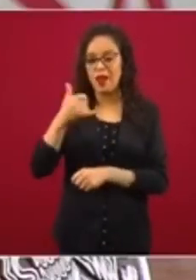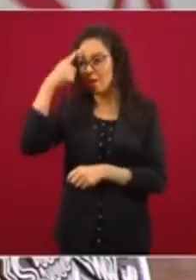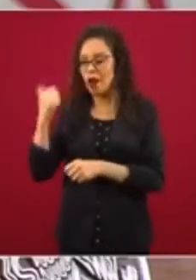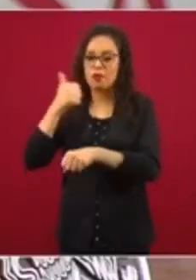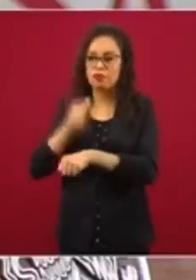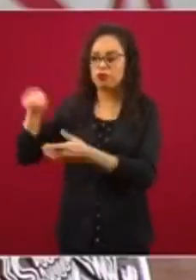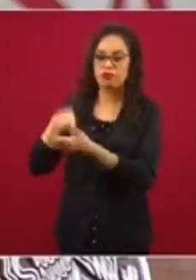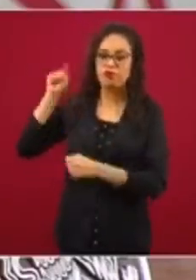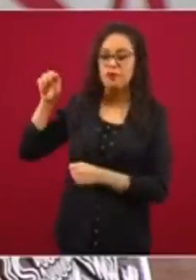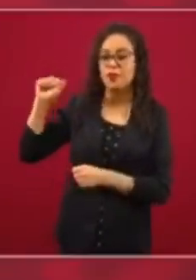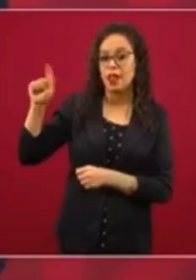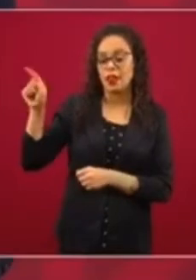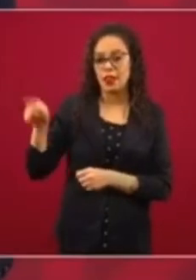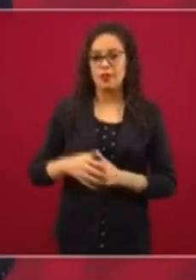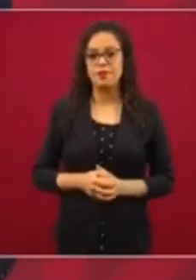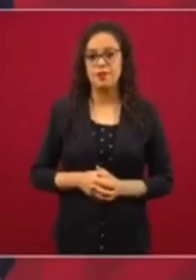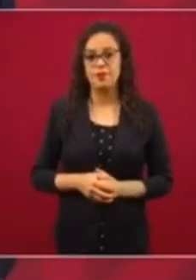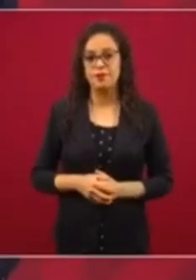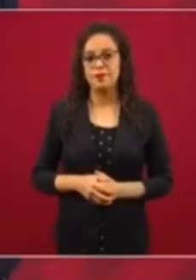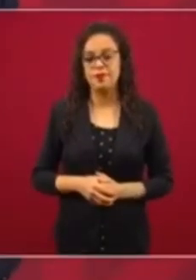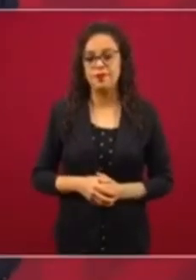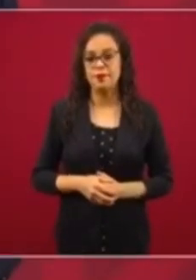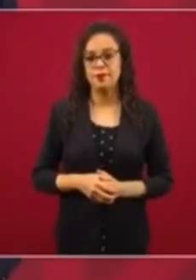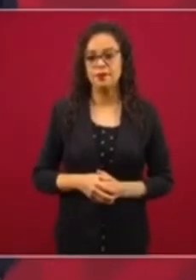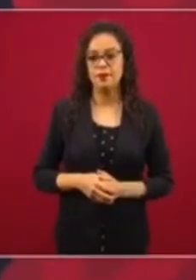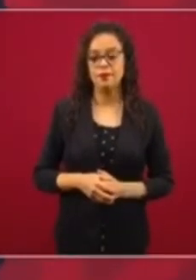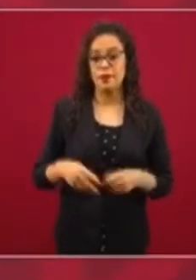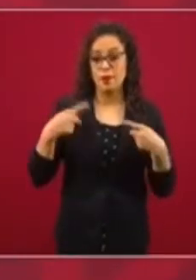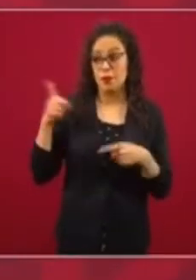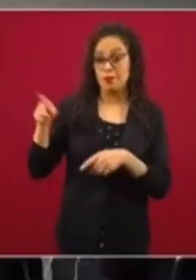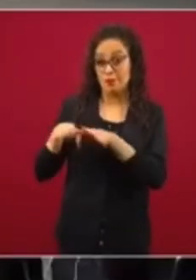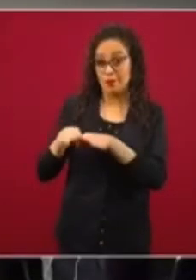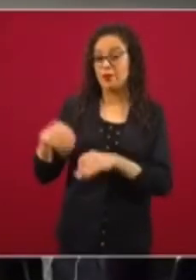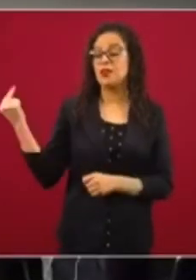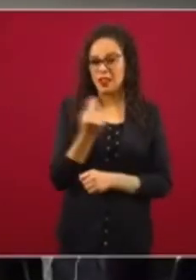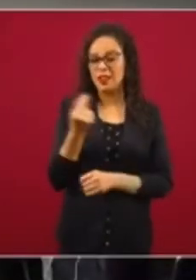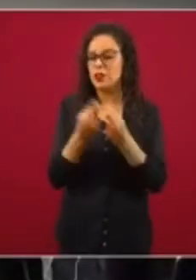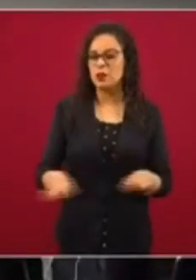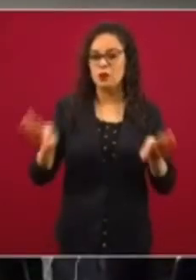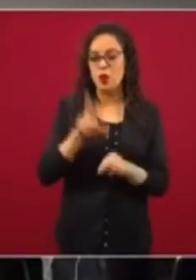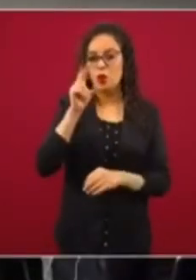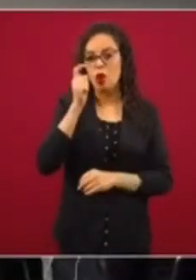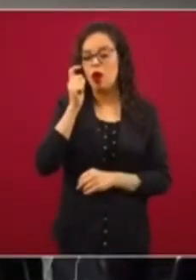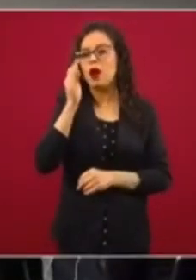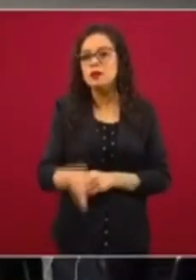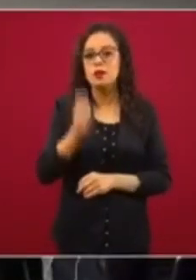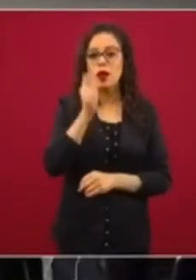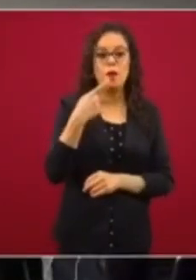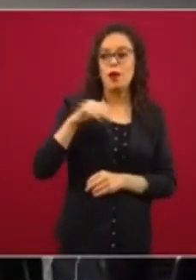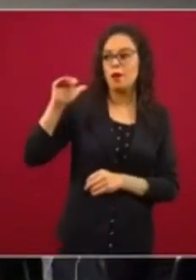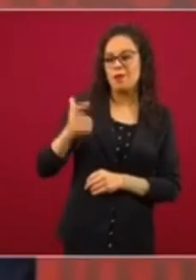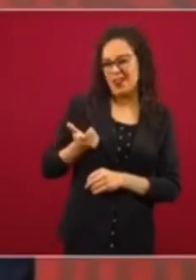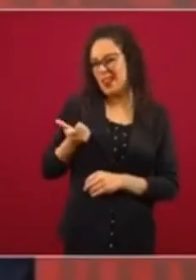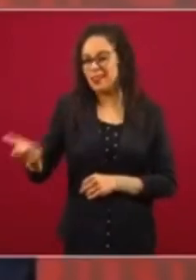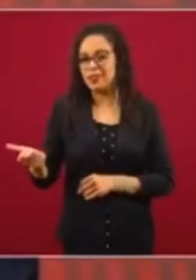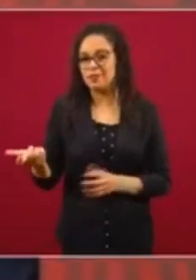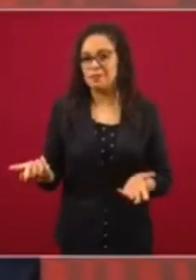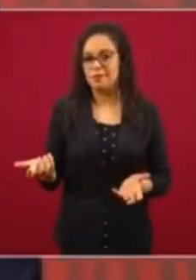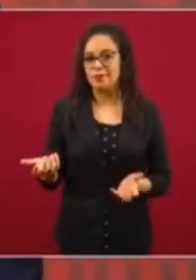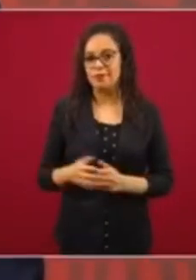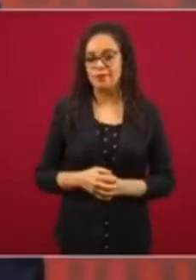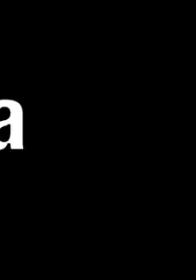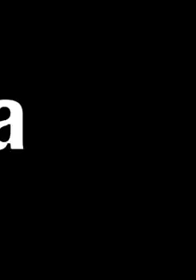Servidores públicos que no tengan precio, que no se vendan.